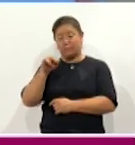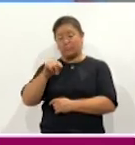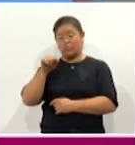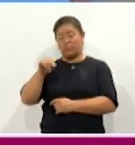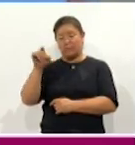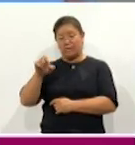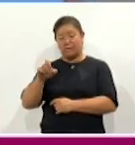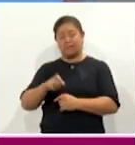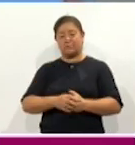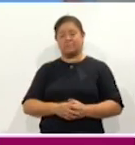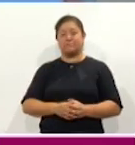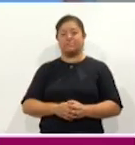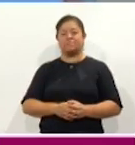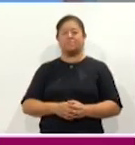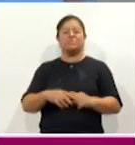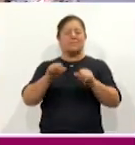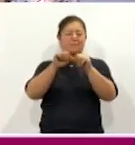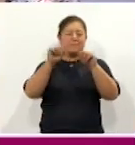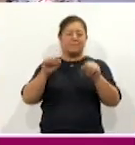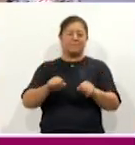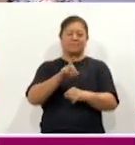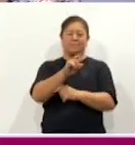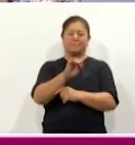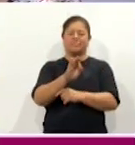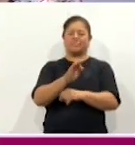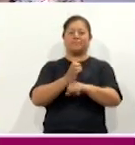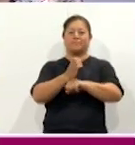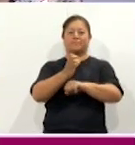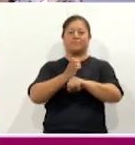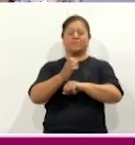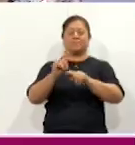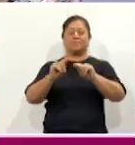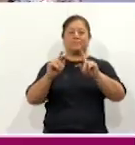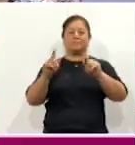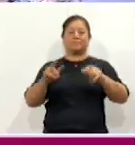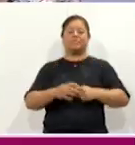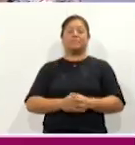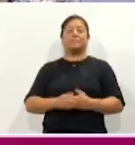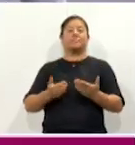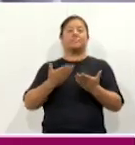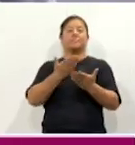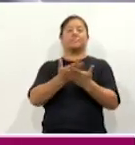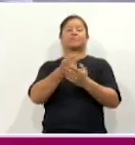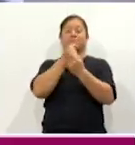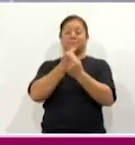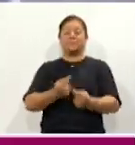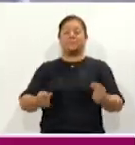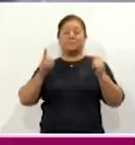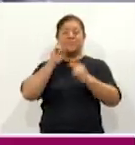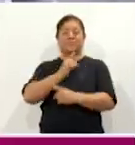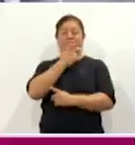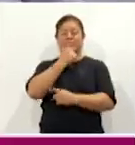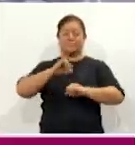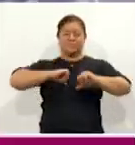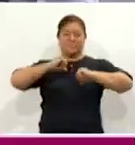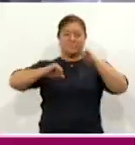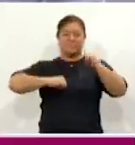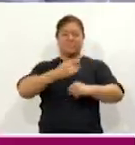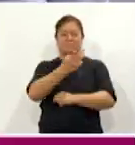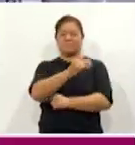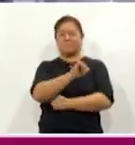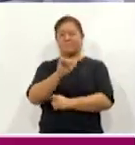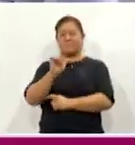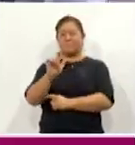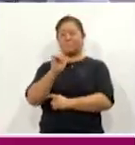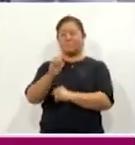El Sistema Estatal para el Desarrollo Integral de la Familia de Tlaxcala convoca a niñas, niños y adolescentes de 3 a 17